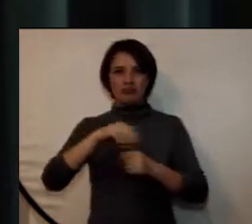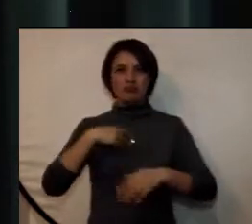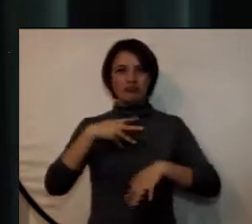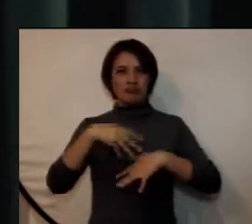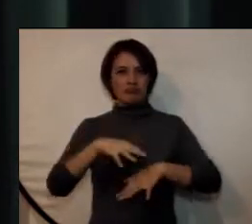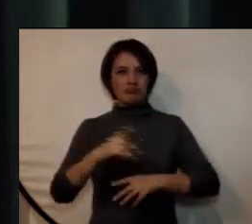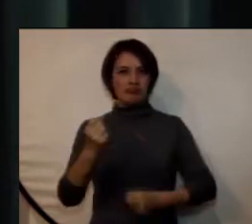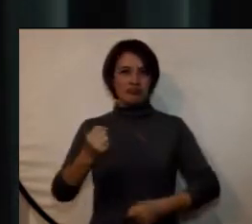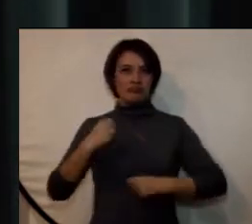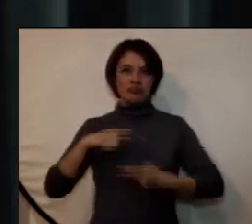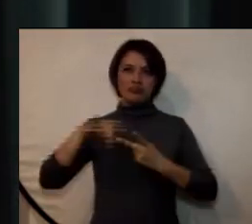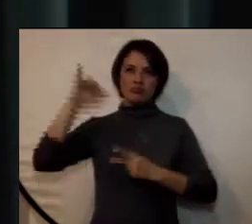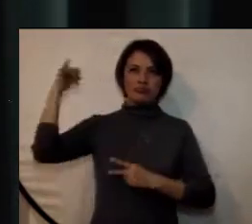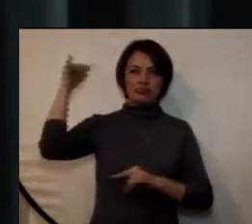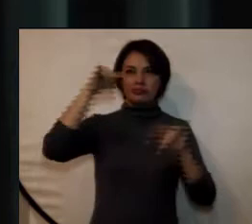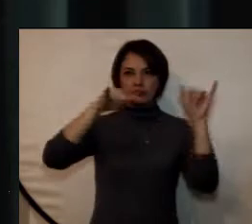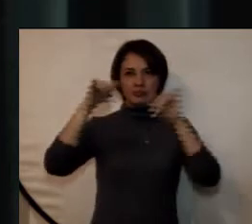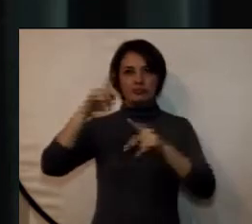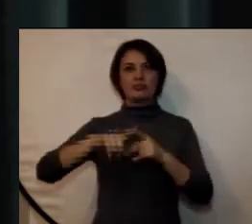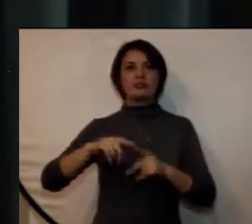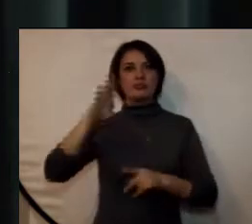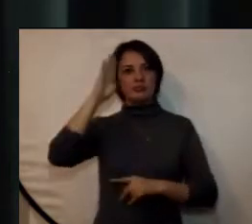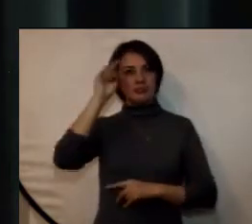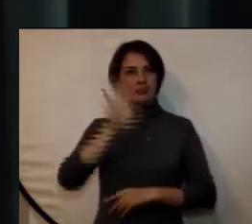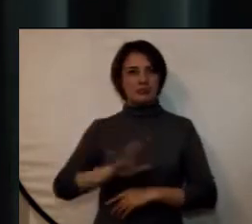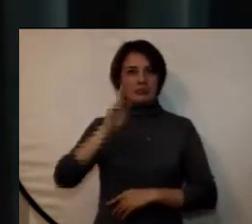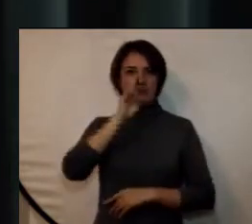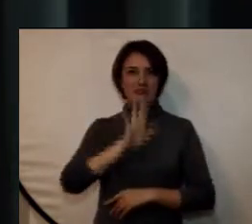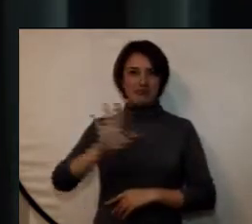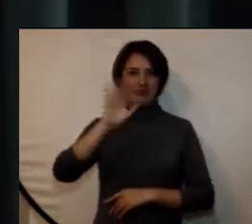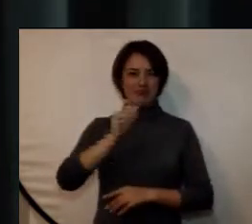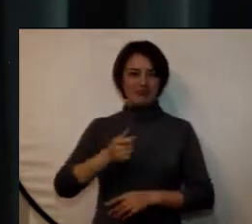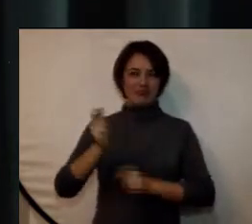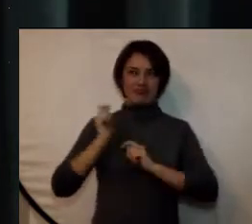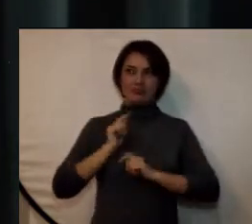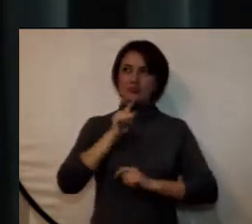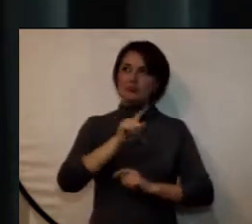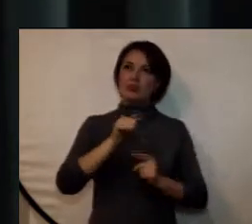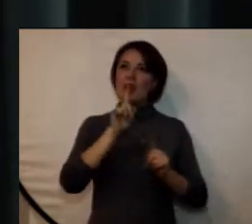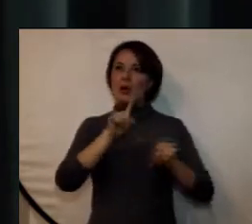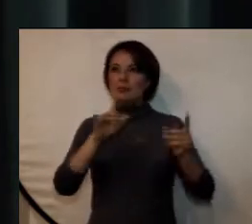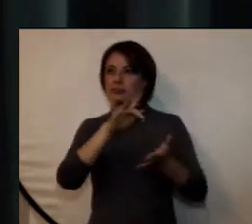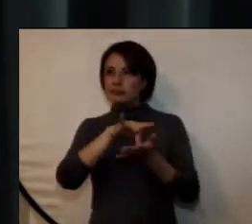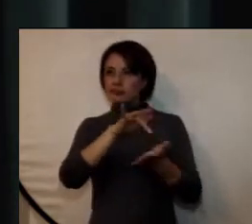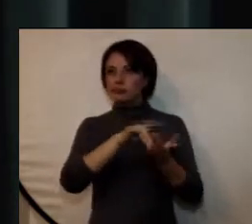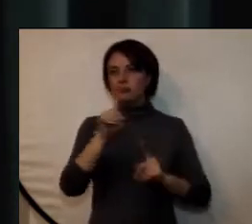llamada Fuerza Aérea, Policía Nacional, que nos acompañan.